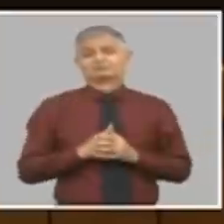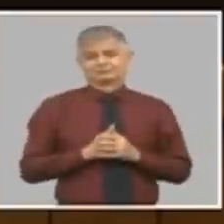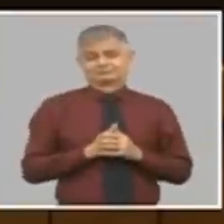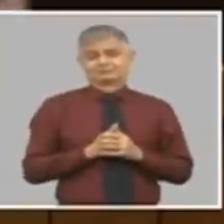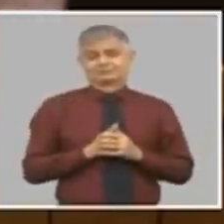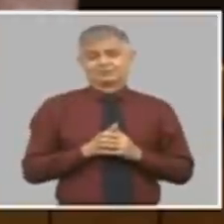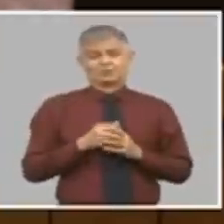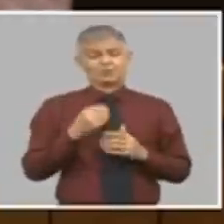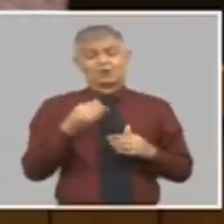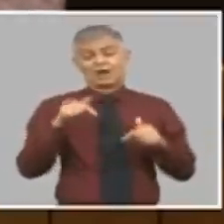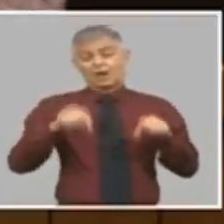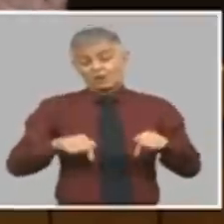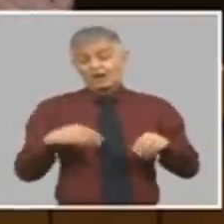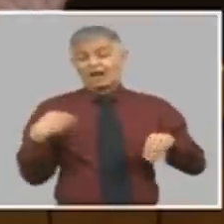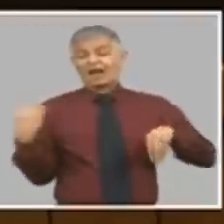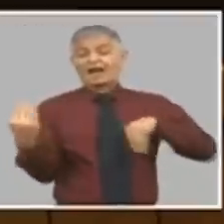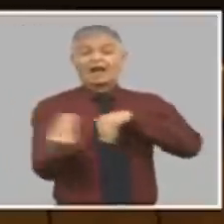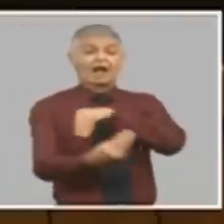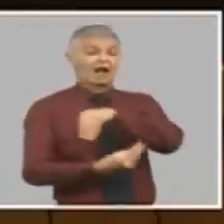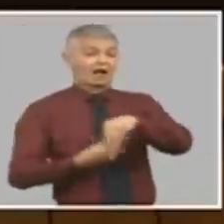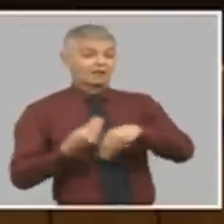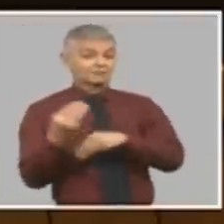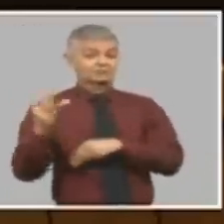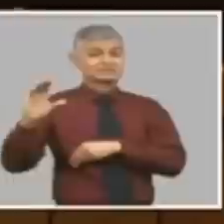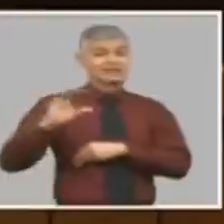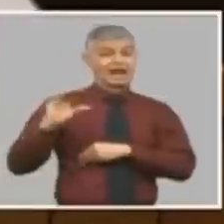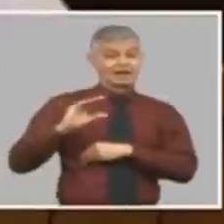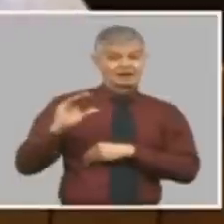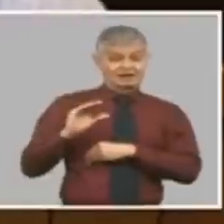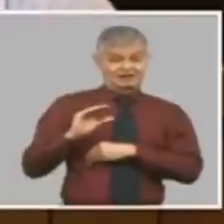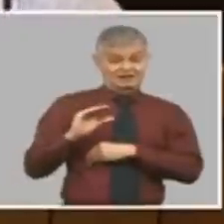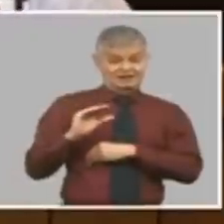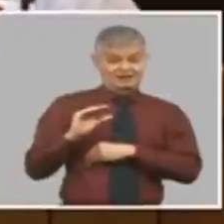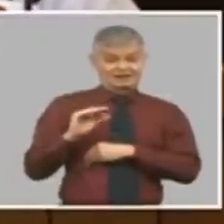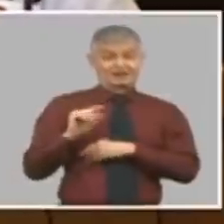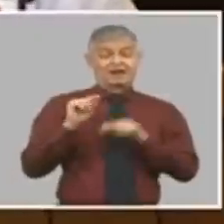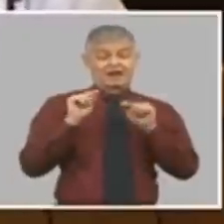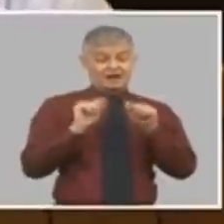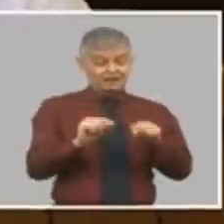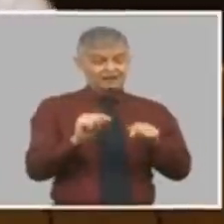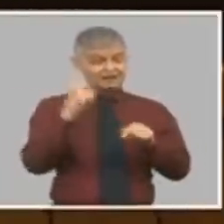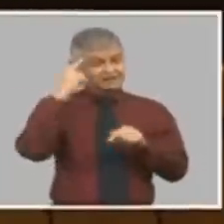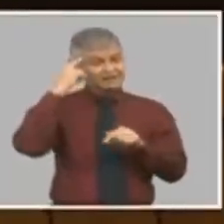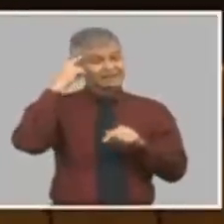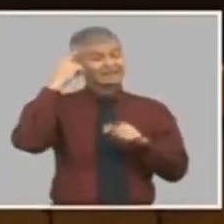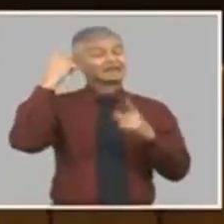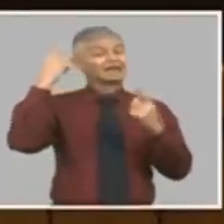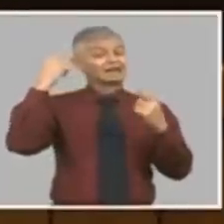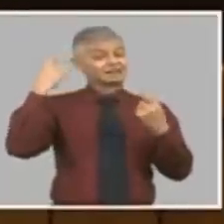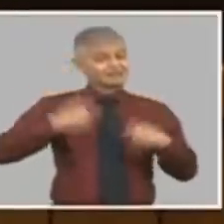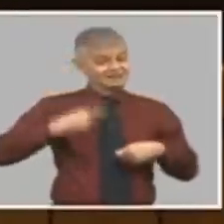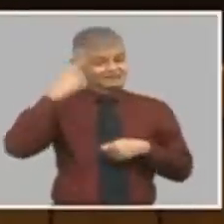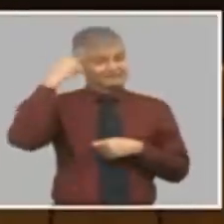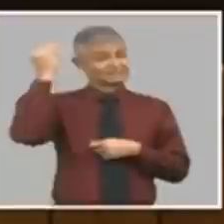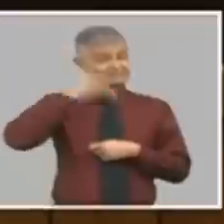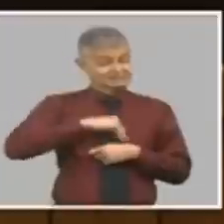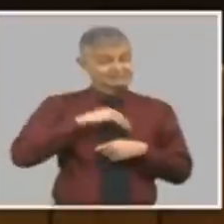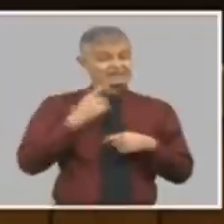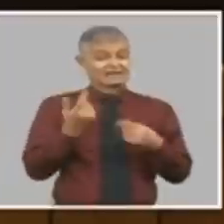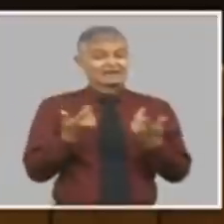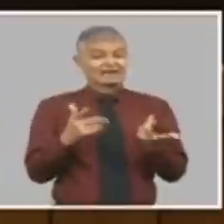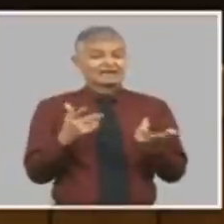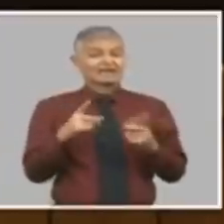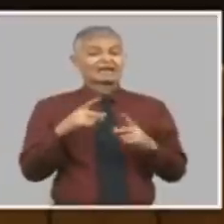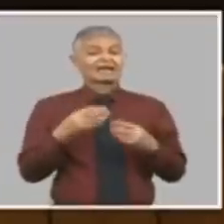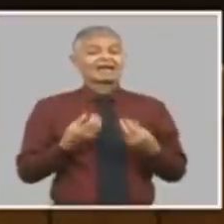reforma salarial que usted haga, tiene que tener en cuenta el tema de estímulo en CUC. Ahora, cuando se hizo